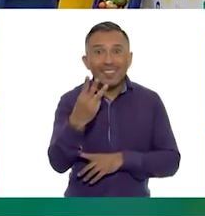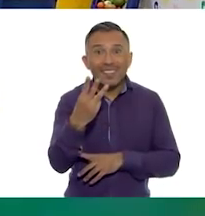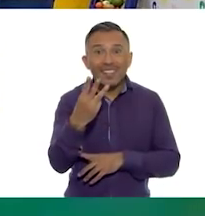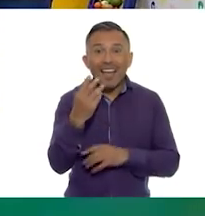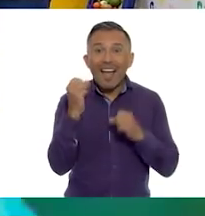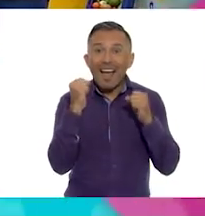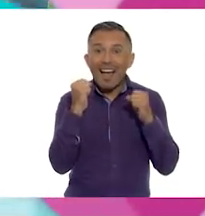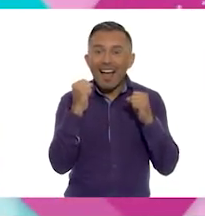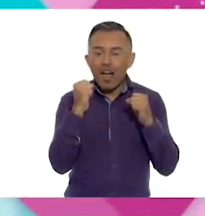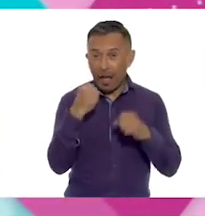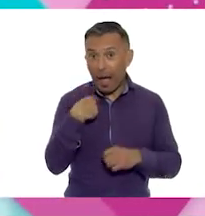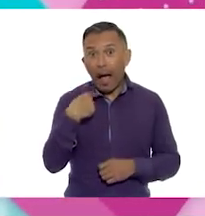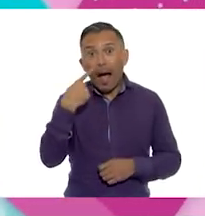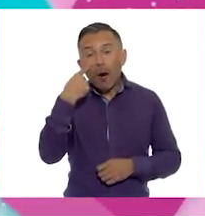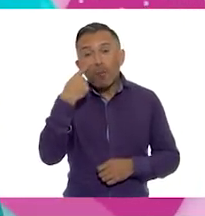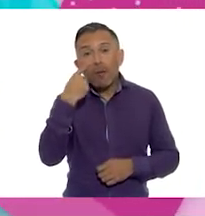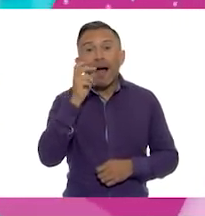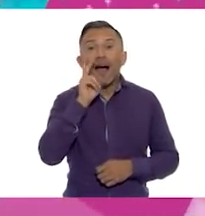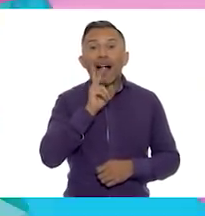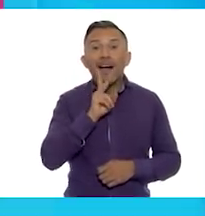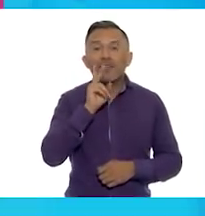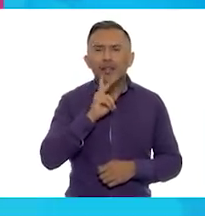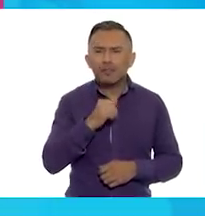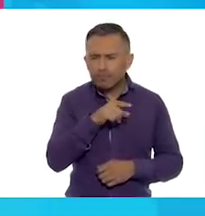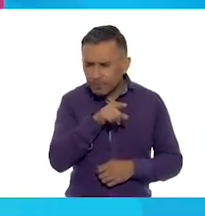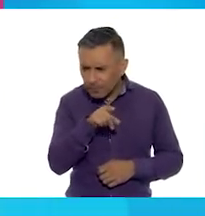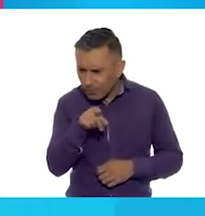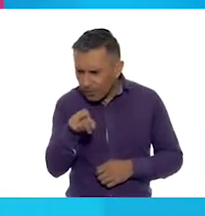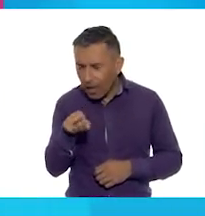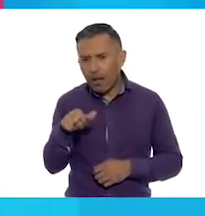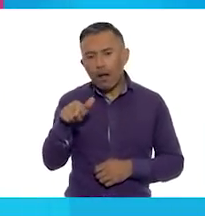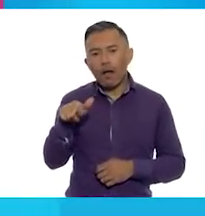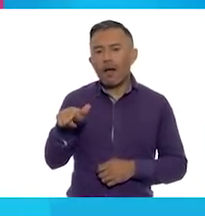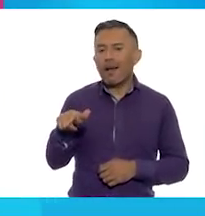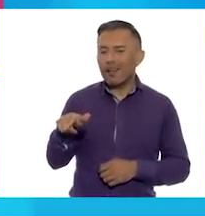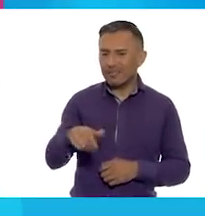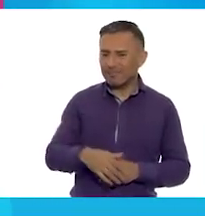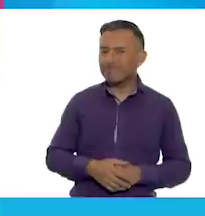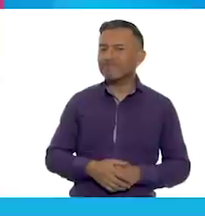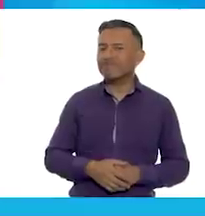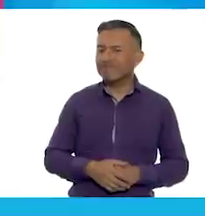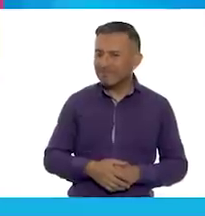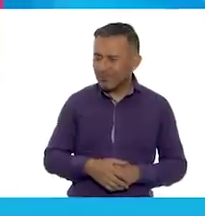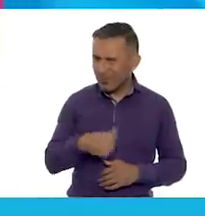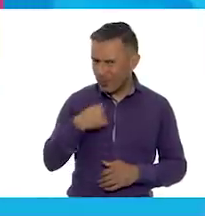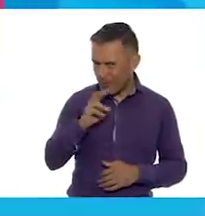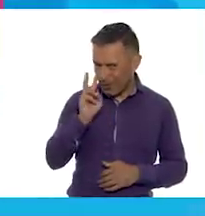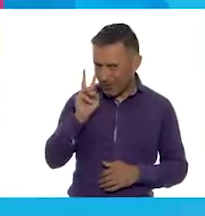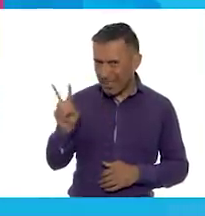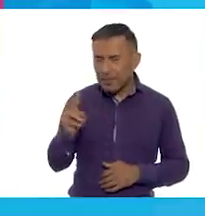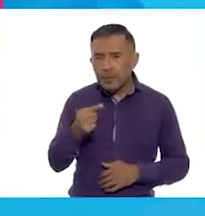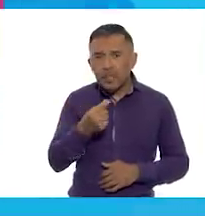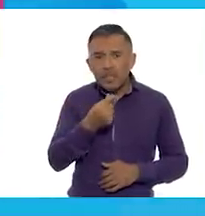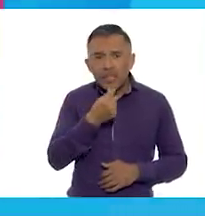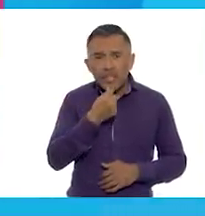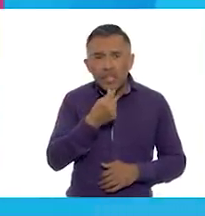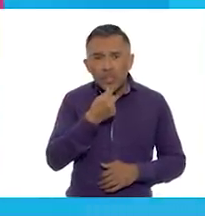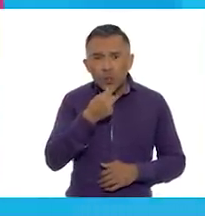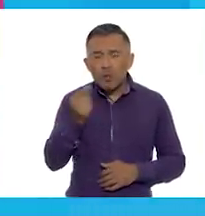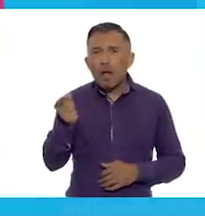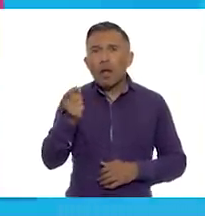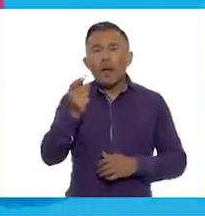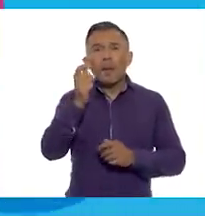A ver, vamos a ver. A ver, yo lo que veo es a unos niños pegándole a la